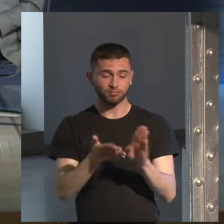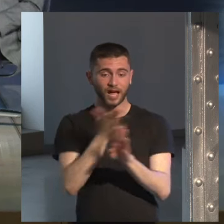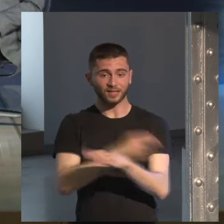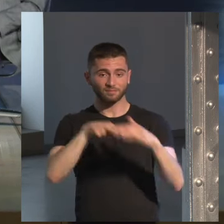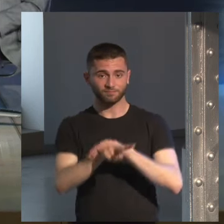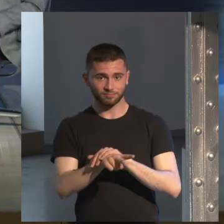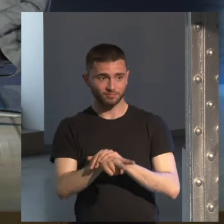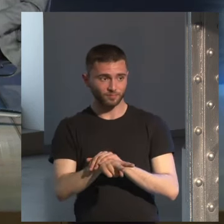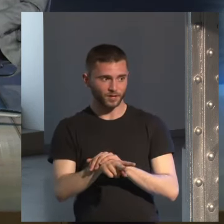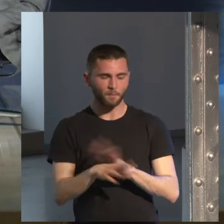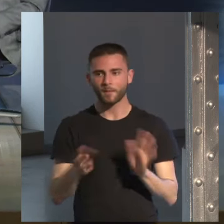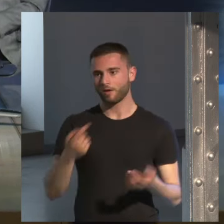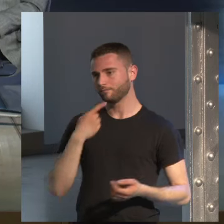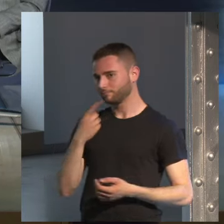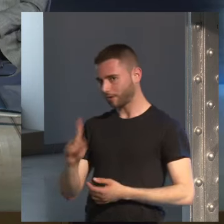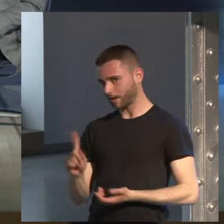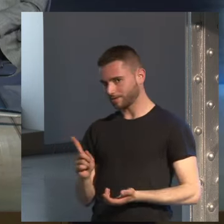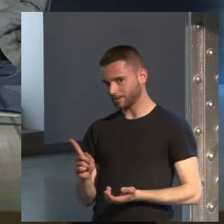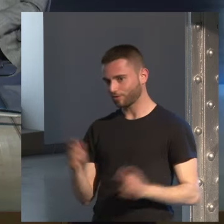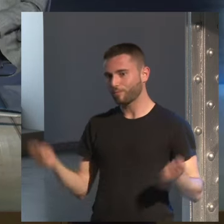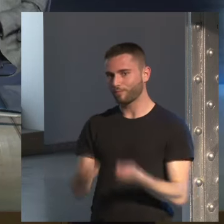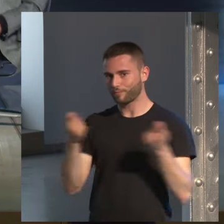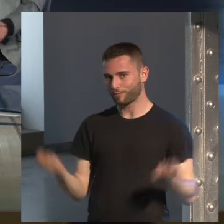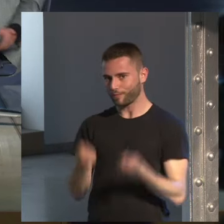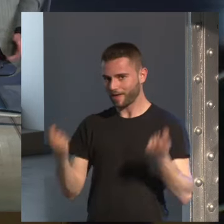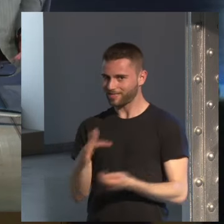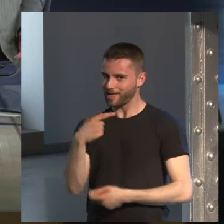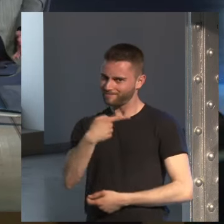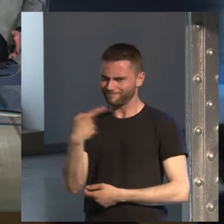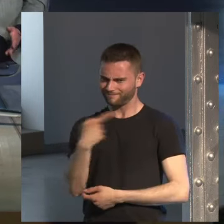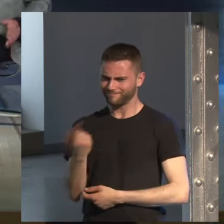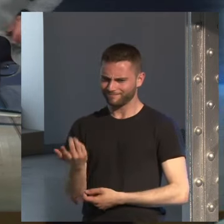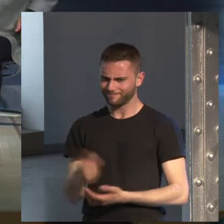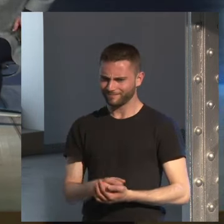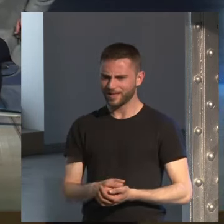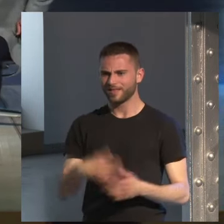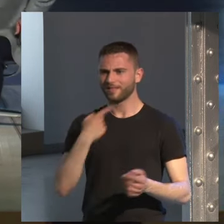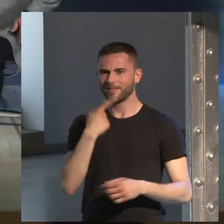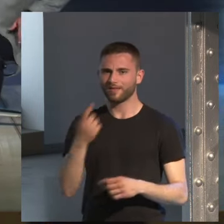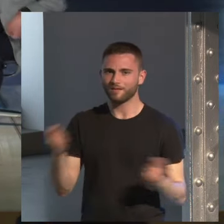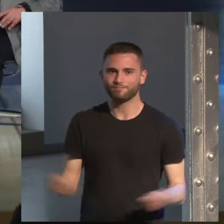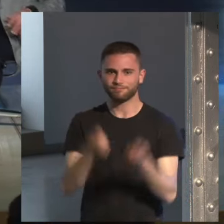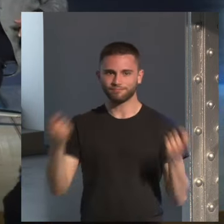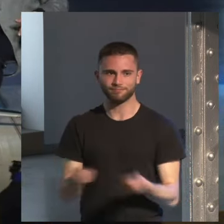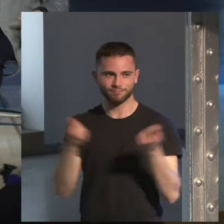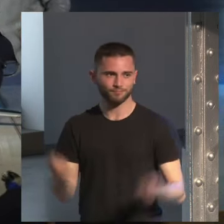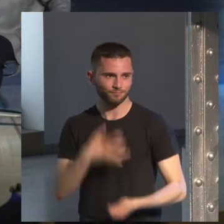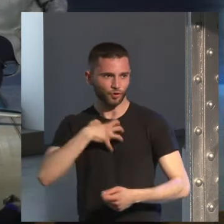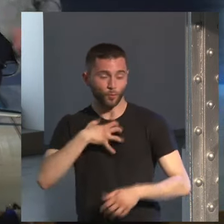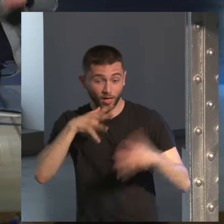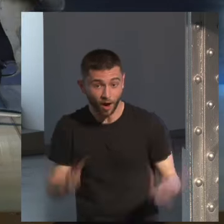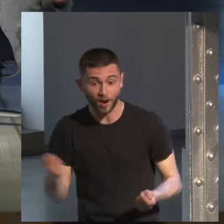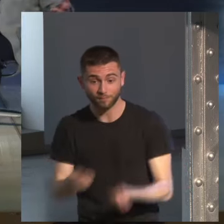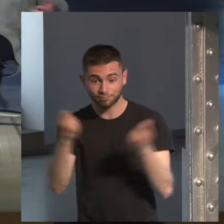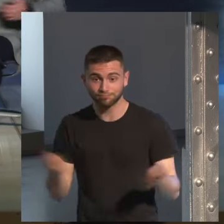como un segundo te digas eso Leonardo es la peor propaganda que nos puedes hacer tanto rollo porque nos encanta la literatura y ahora dices me paso el día